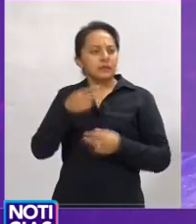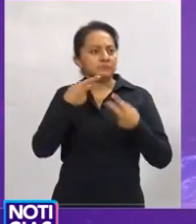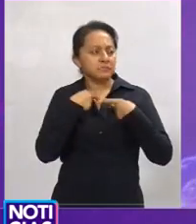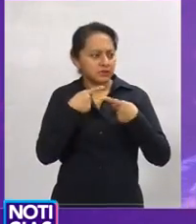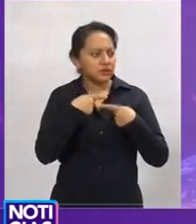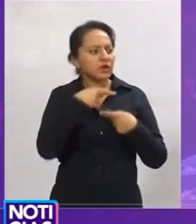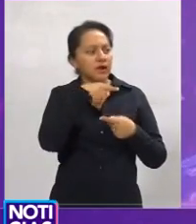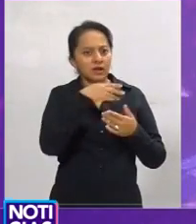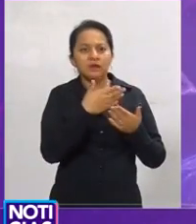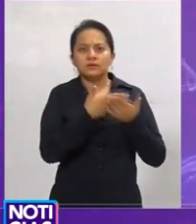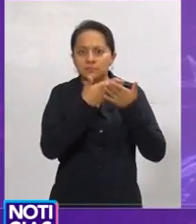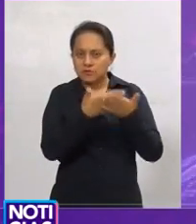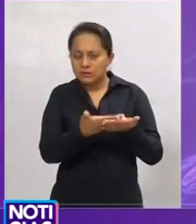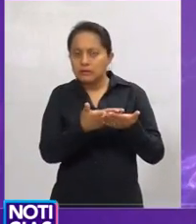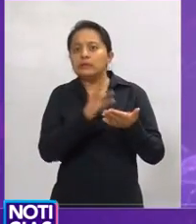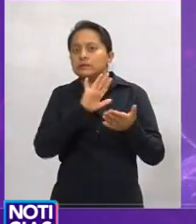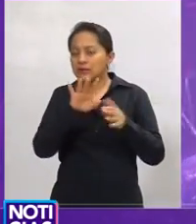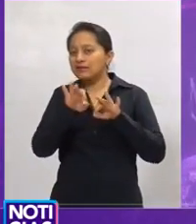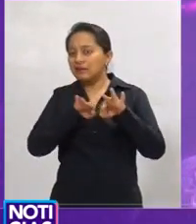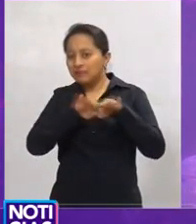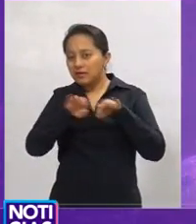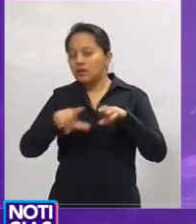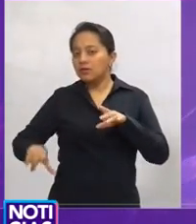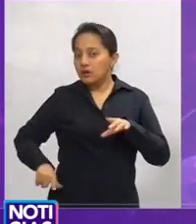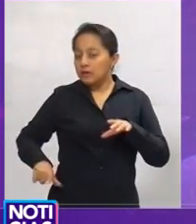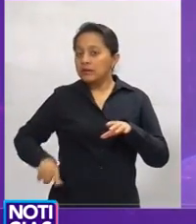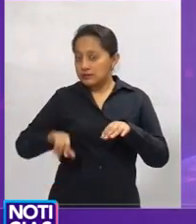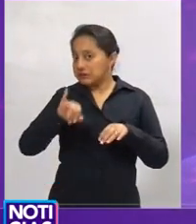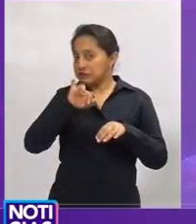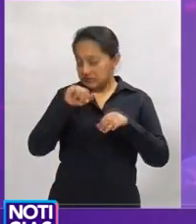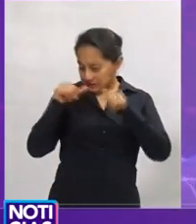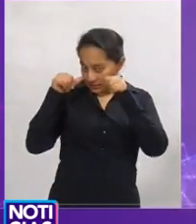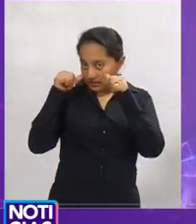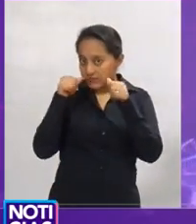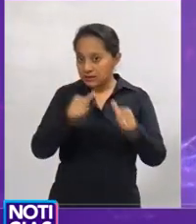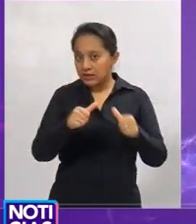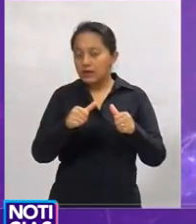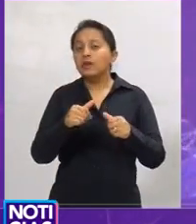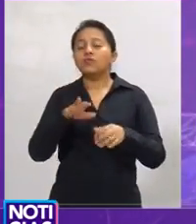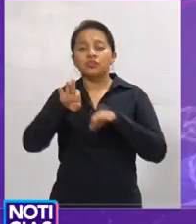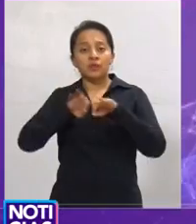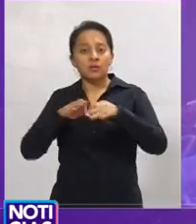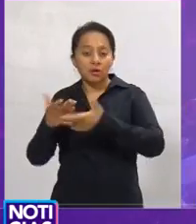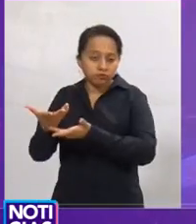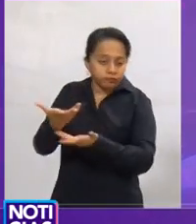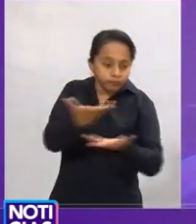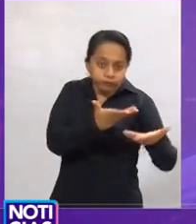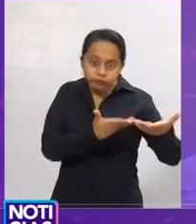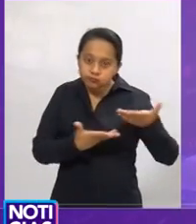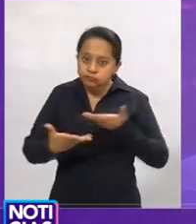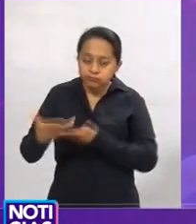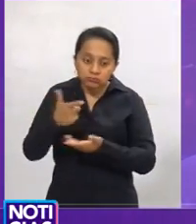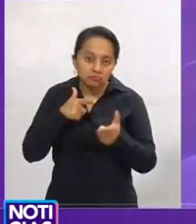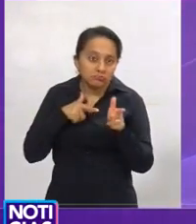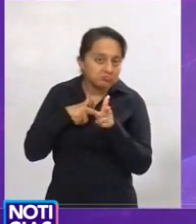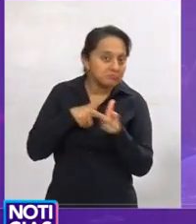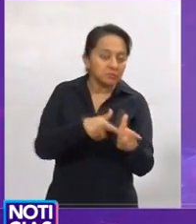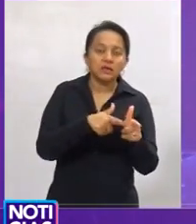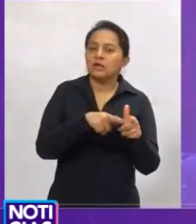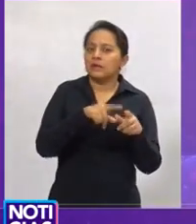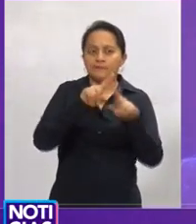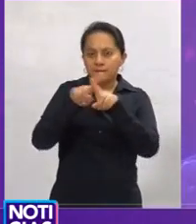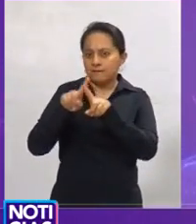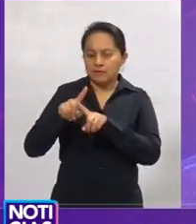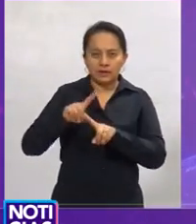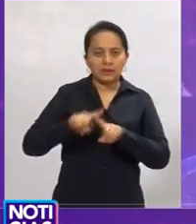atendiendo. Hay un trabajo de colaboración permanente con ellos y con cualquier organización que quiera conocer este proyecto. Es muy importante para nuestra ciudad y